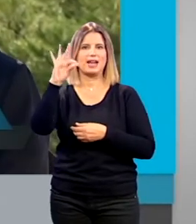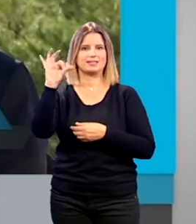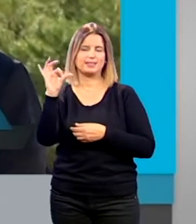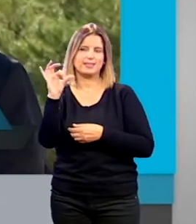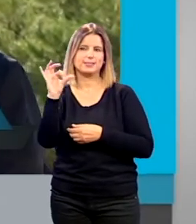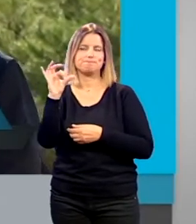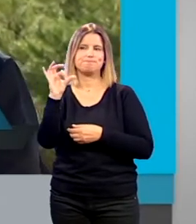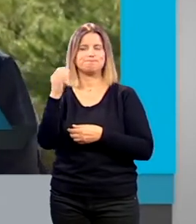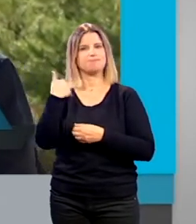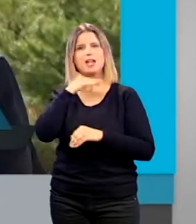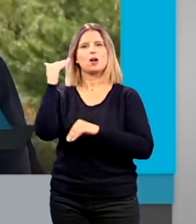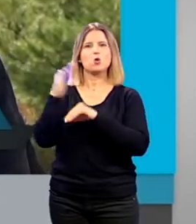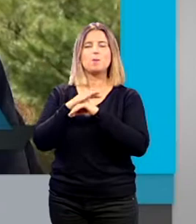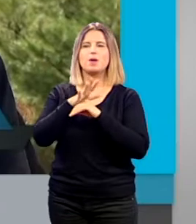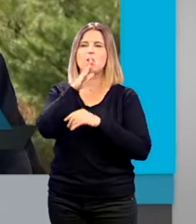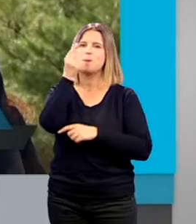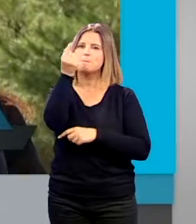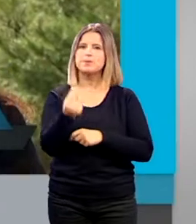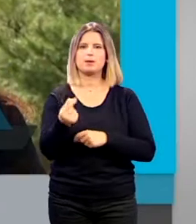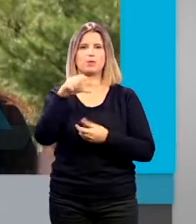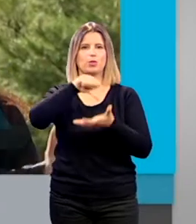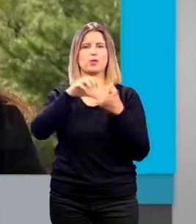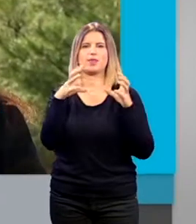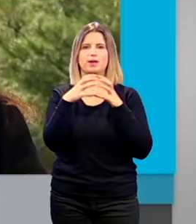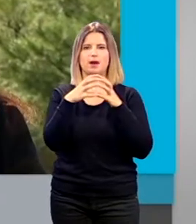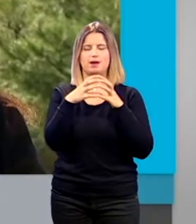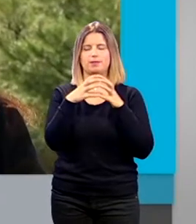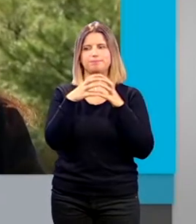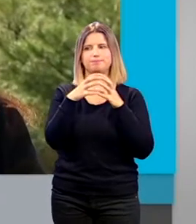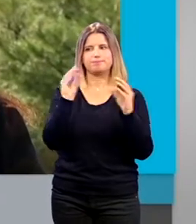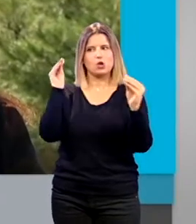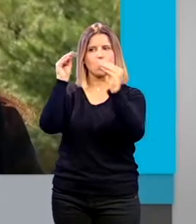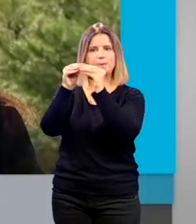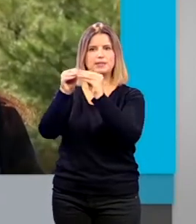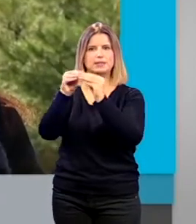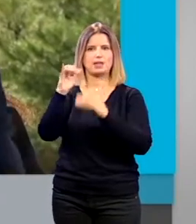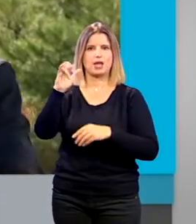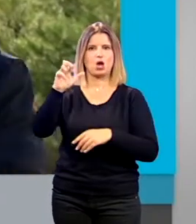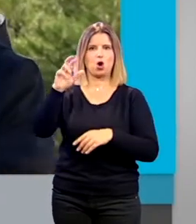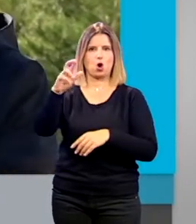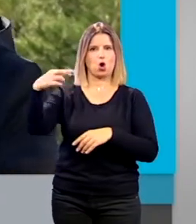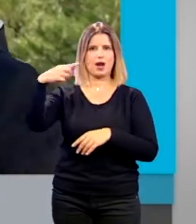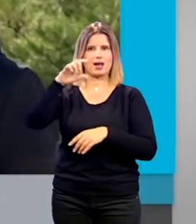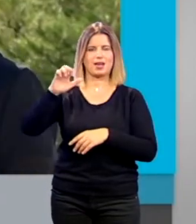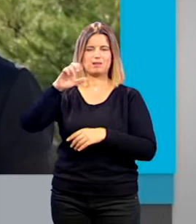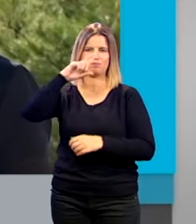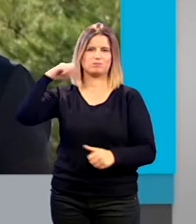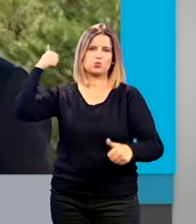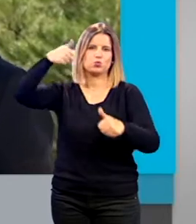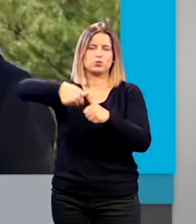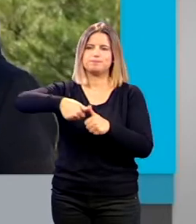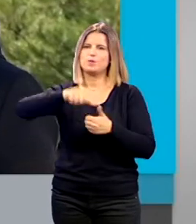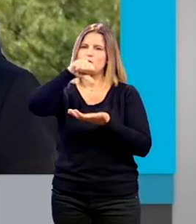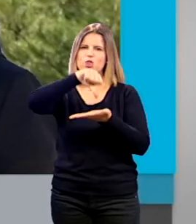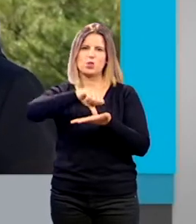identifica la deuda que esta ciudad compartida con Jorge hace mucho tiempo su ciudad tenía que tener un espacio de